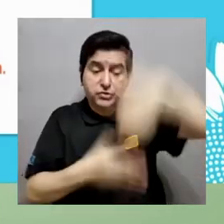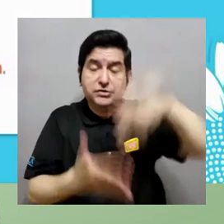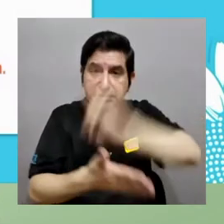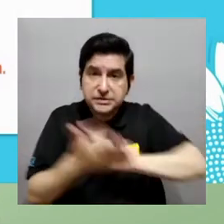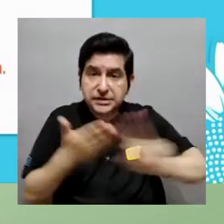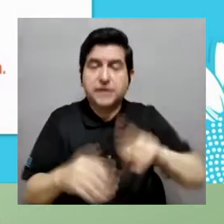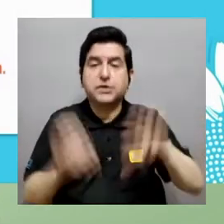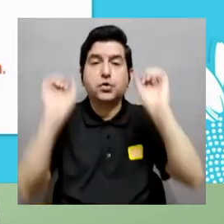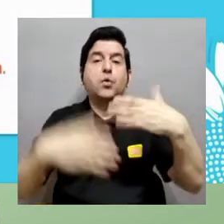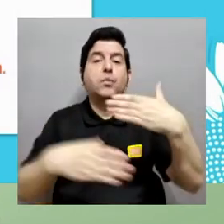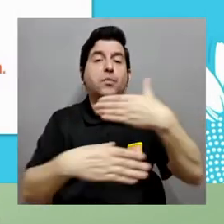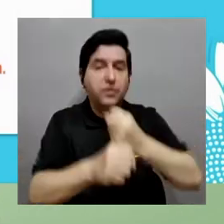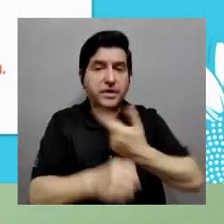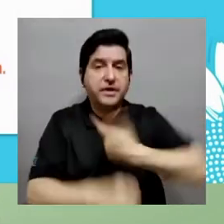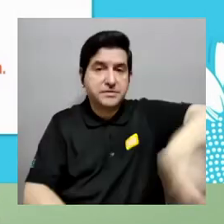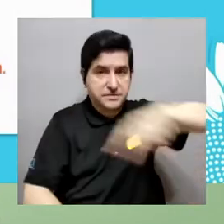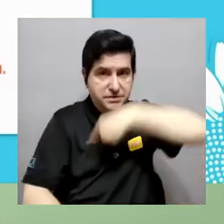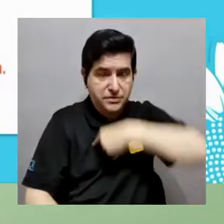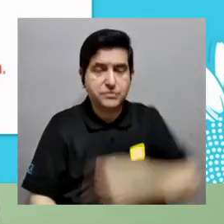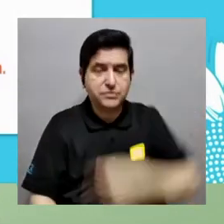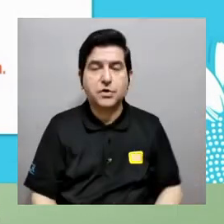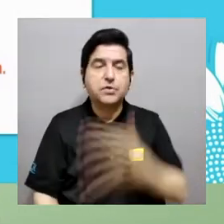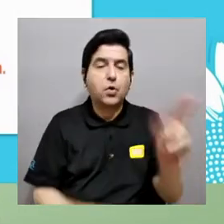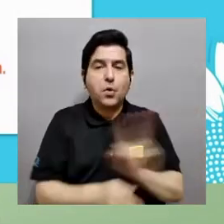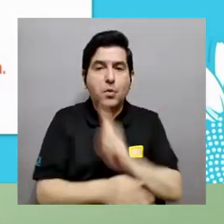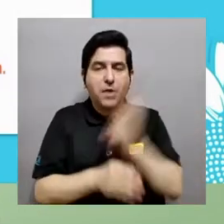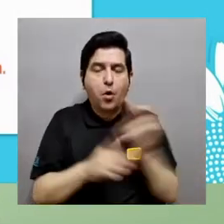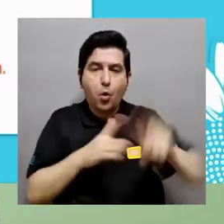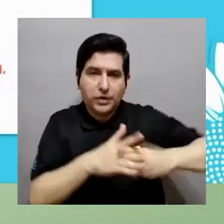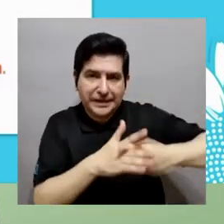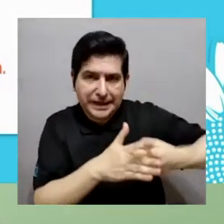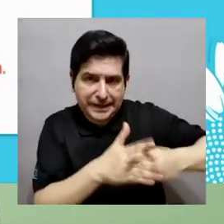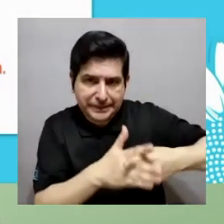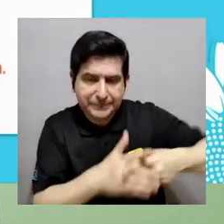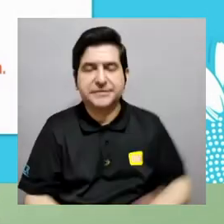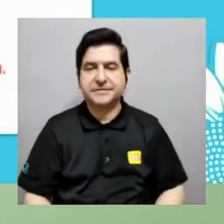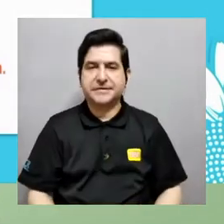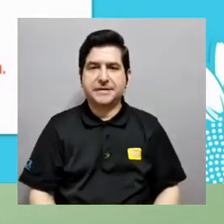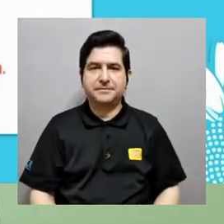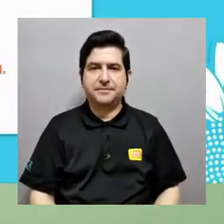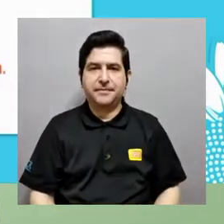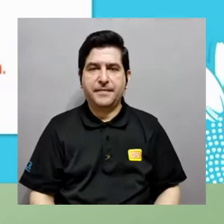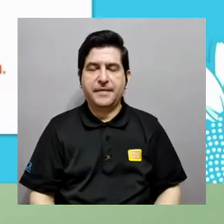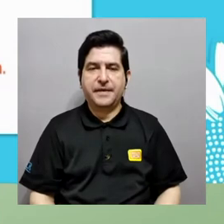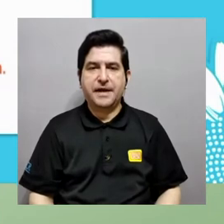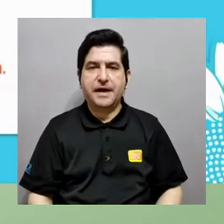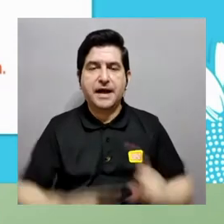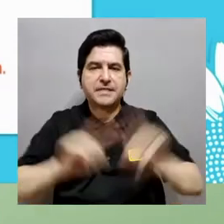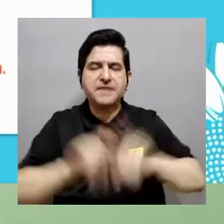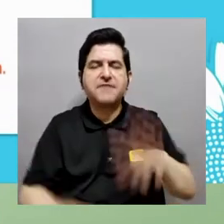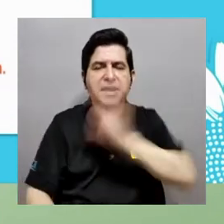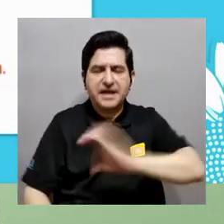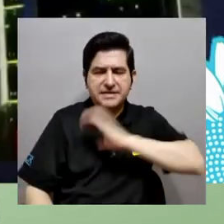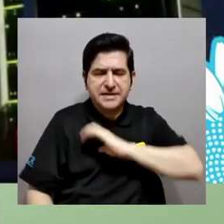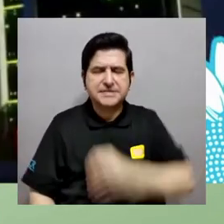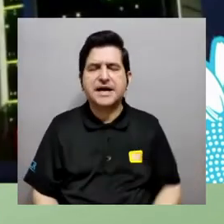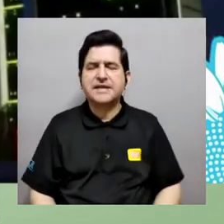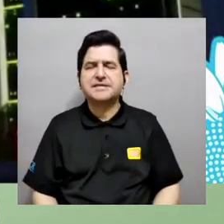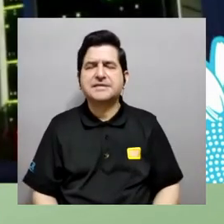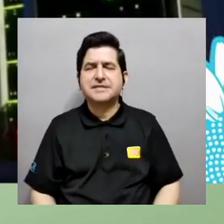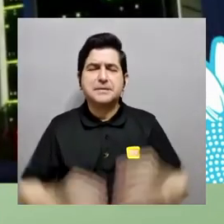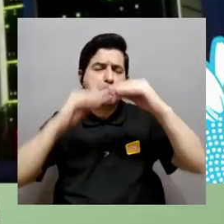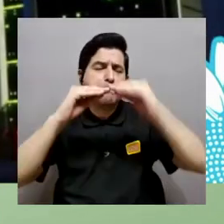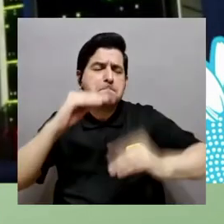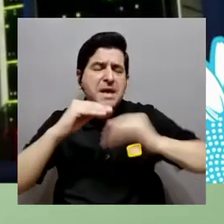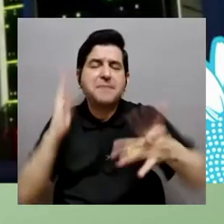no esto va a ser un conjunto de gente de todos los expertos que tengamos dentro la universidad para poder hacer este el mejor uso de este instrumento